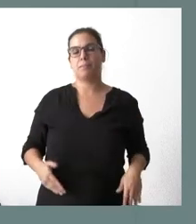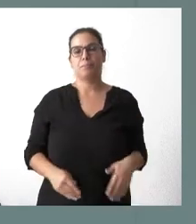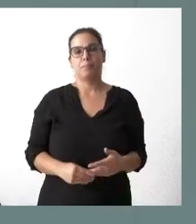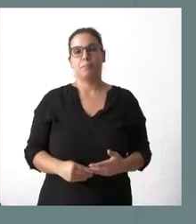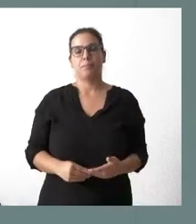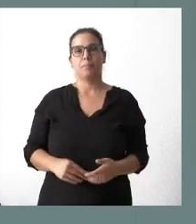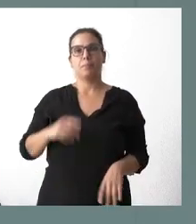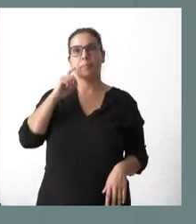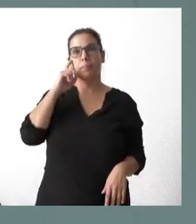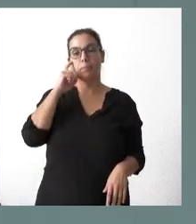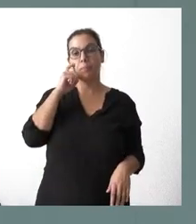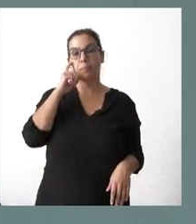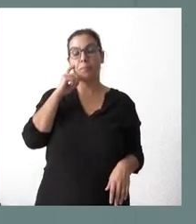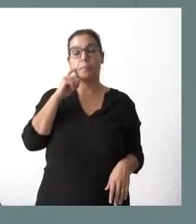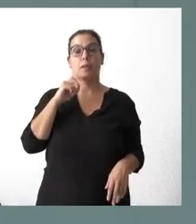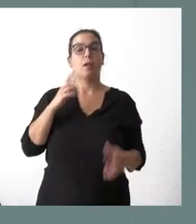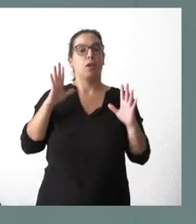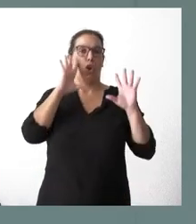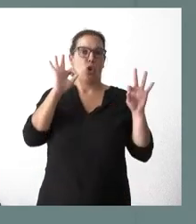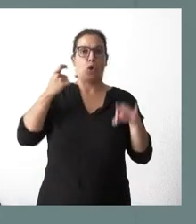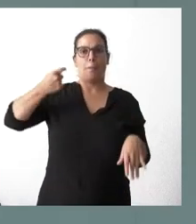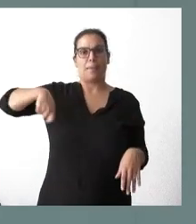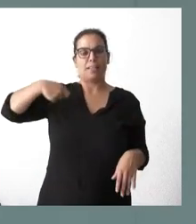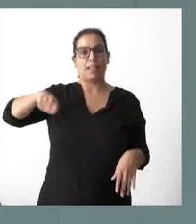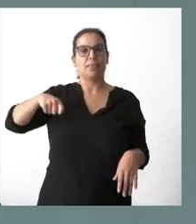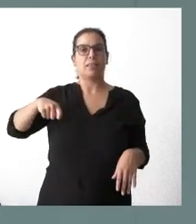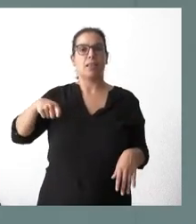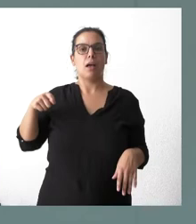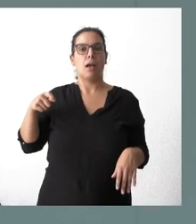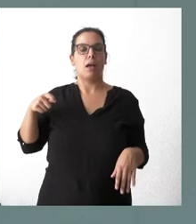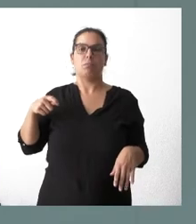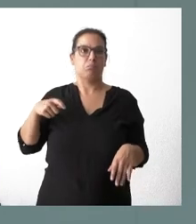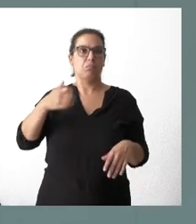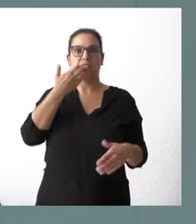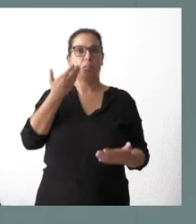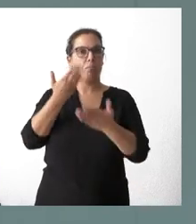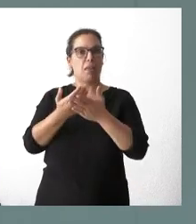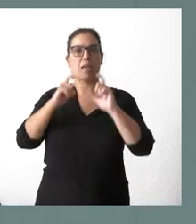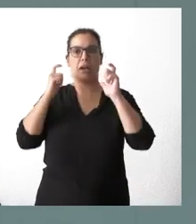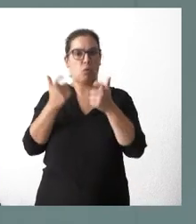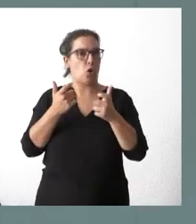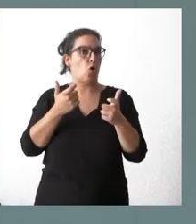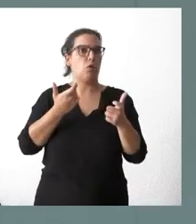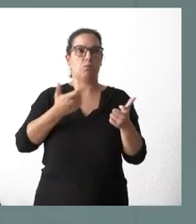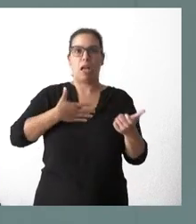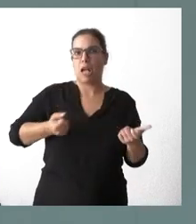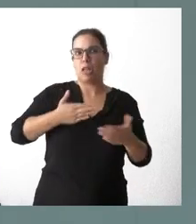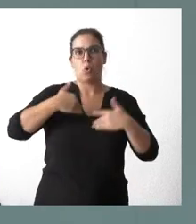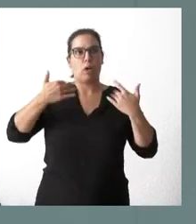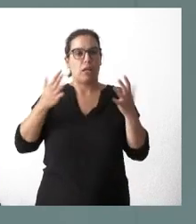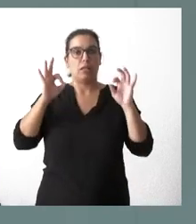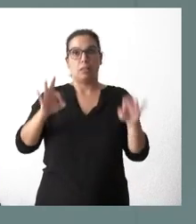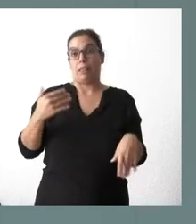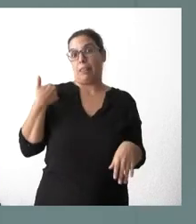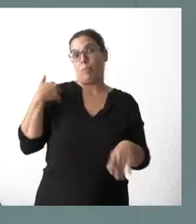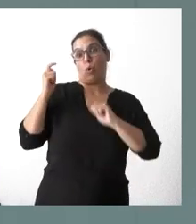Sobre primeros aspectos, naturalmente el presidente suele tener reuniones con quien se lo pida y, especialmente, si son alcaldes. Él ha tomado posesión